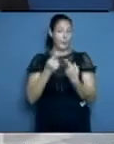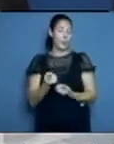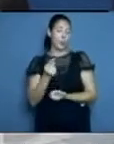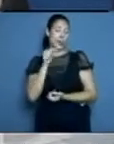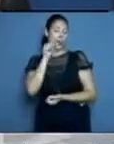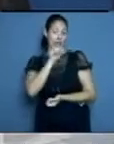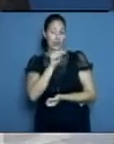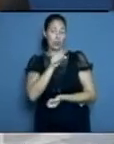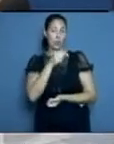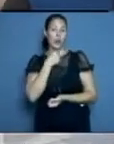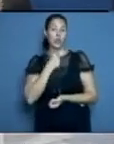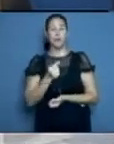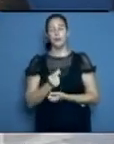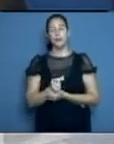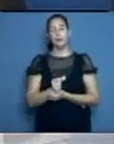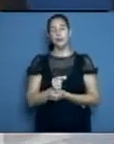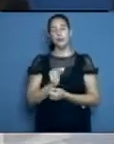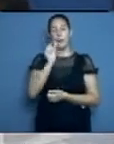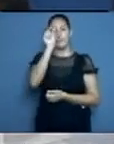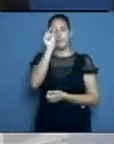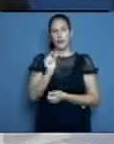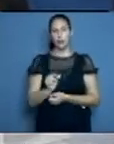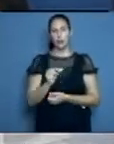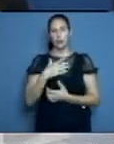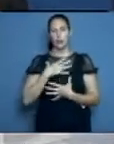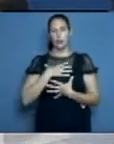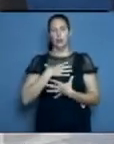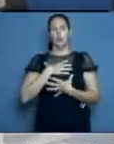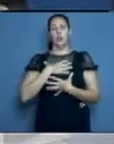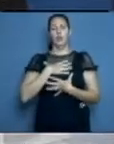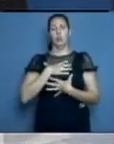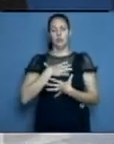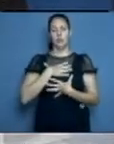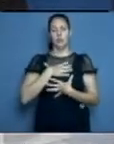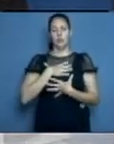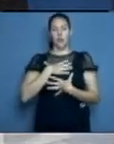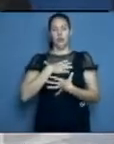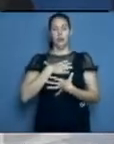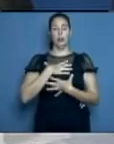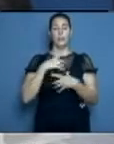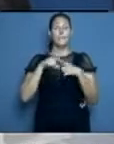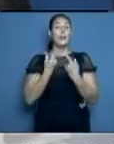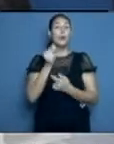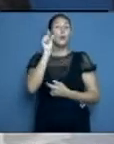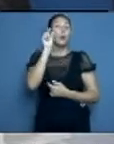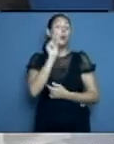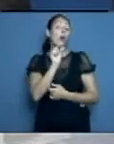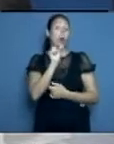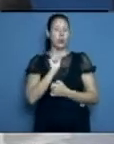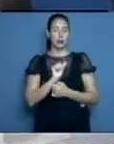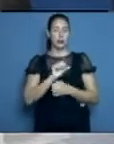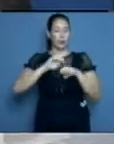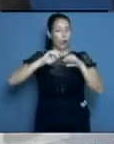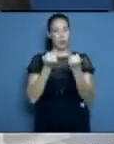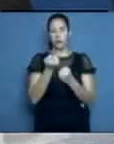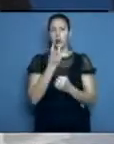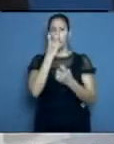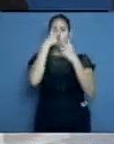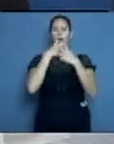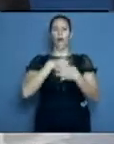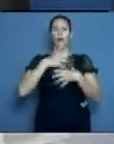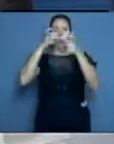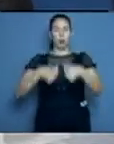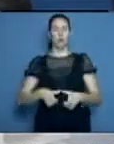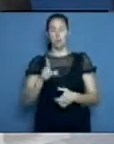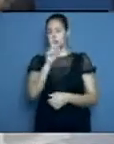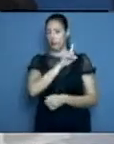esté con falta de aire per se no requiere tratamiento con oxígeno. Hay muchos mecanismos biológicos por